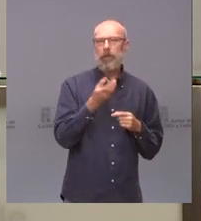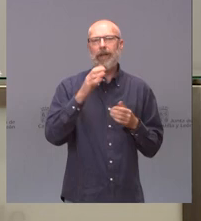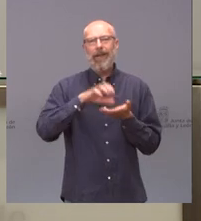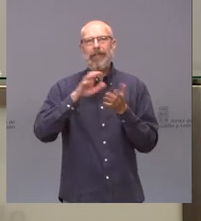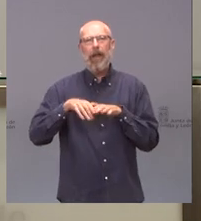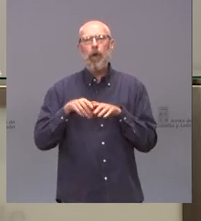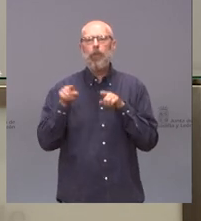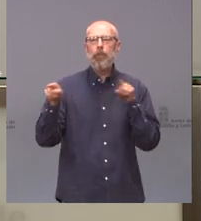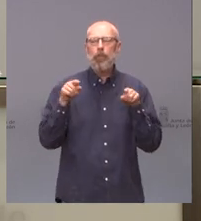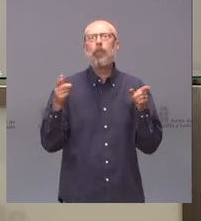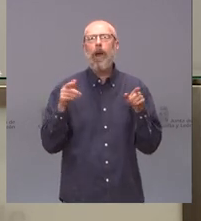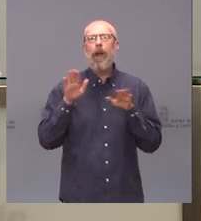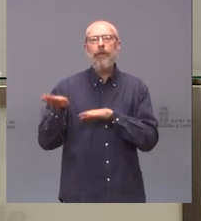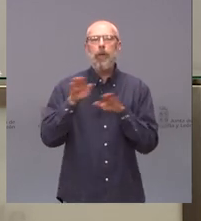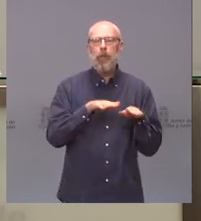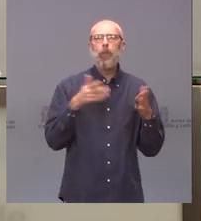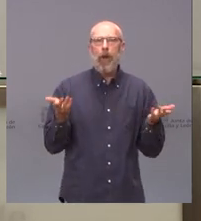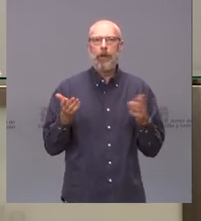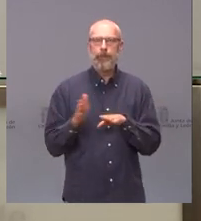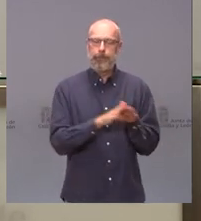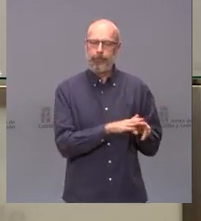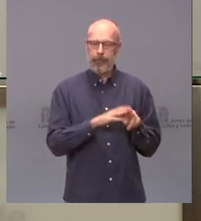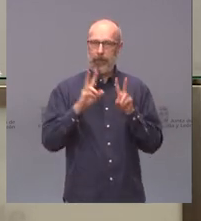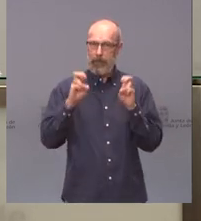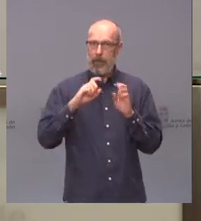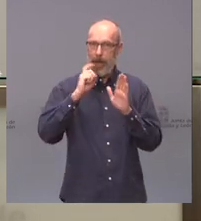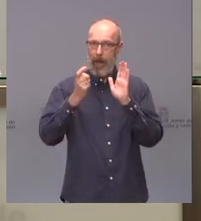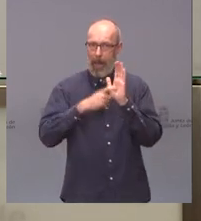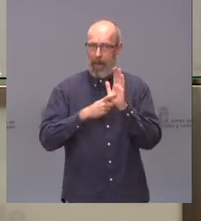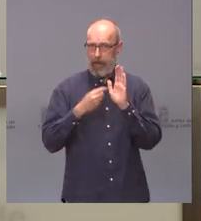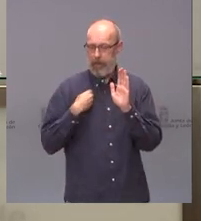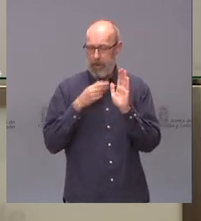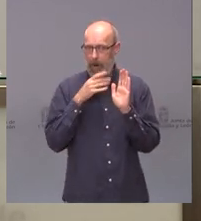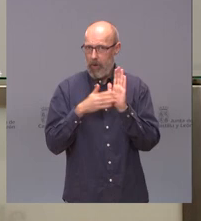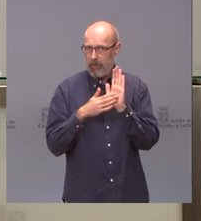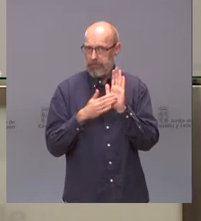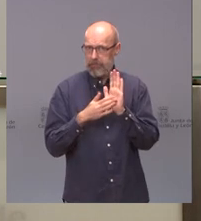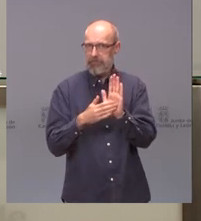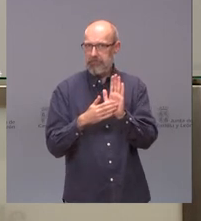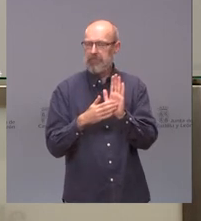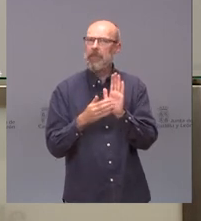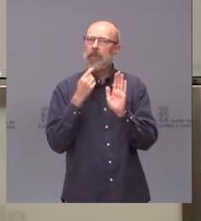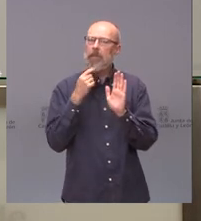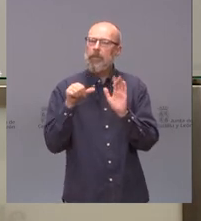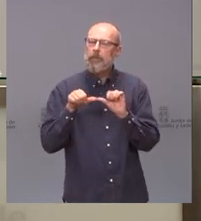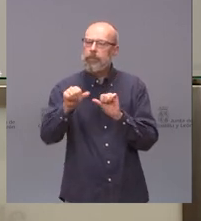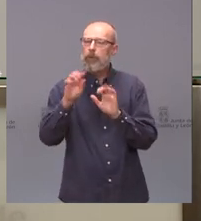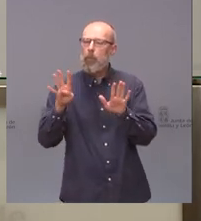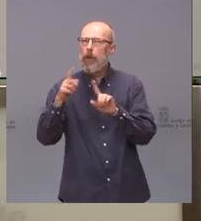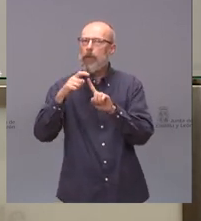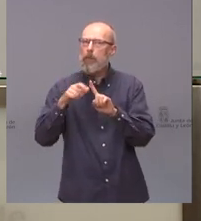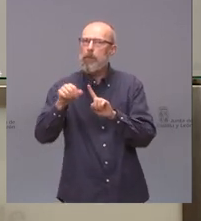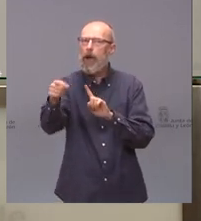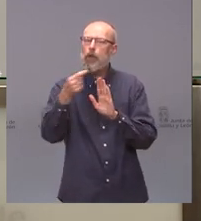León. Y luego con la ley en la mano, con las normas que tiene la comunidad, a partir del 9 de mayo, ¿qué medidas puede adoptar sin tener que